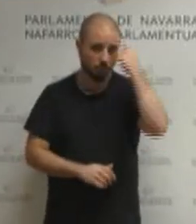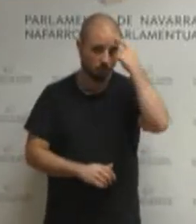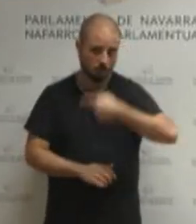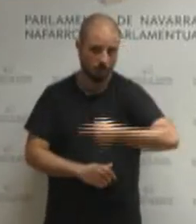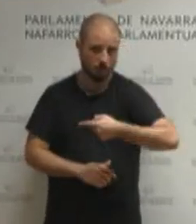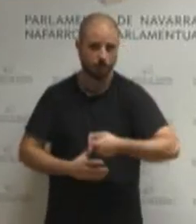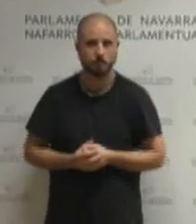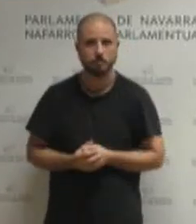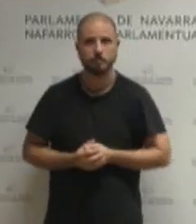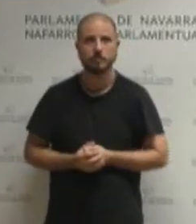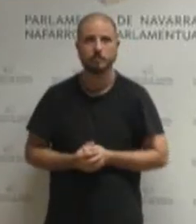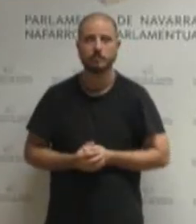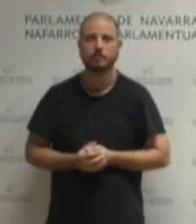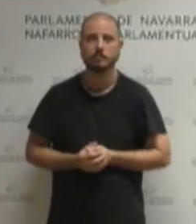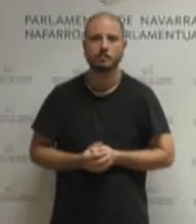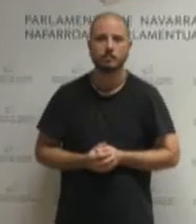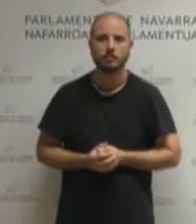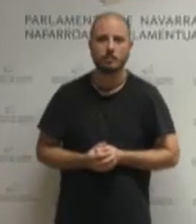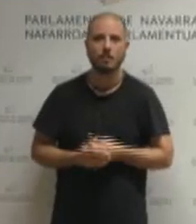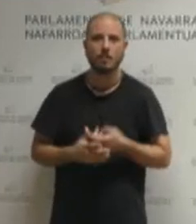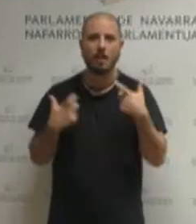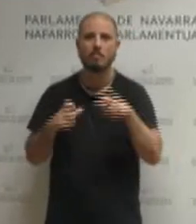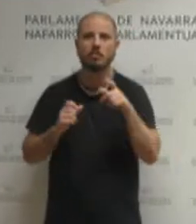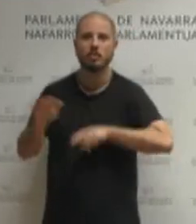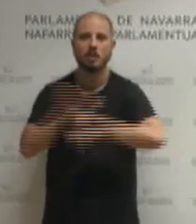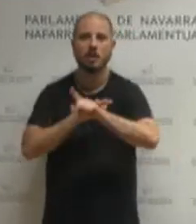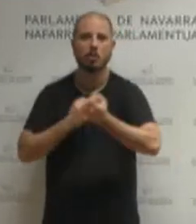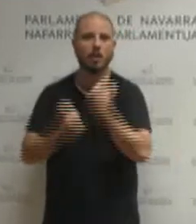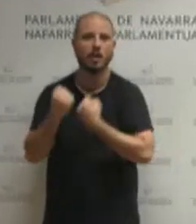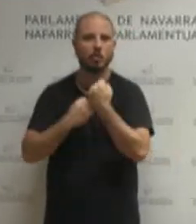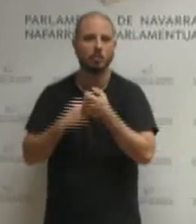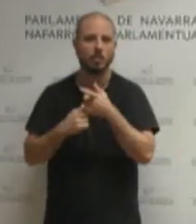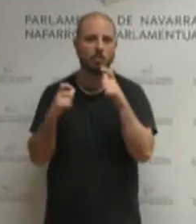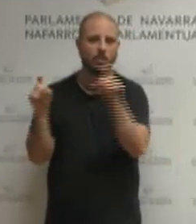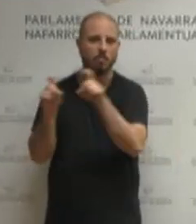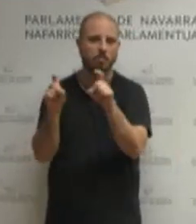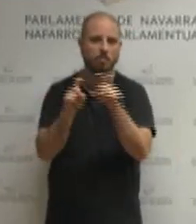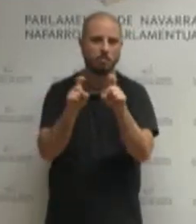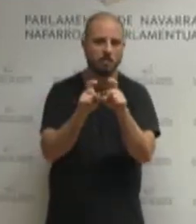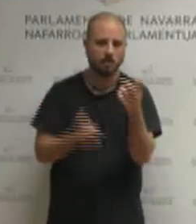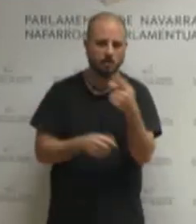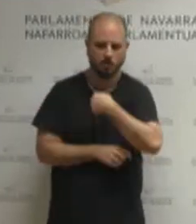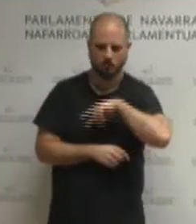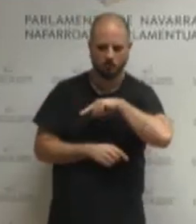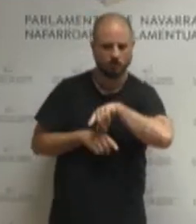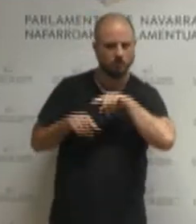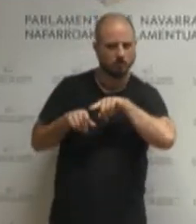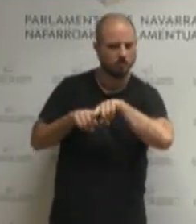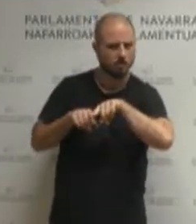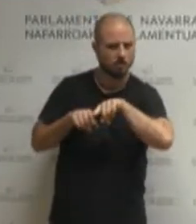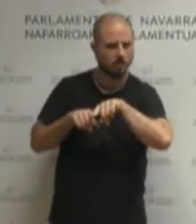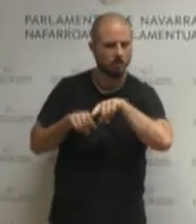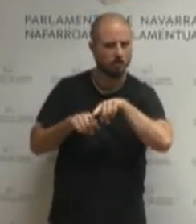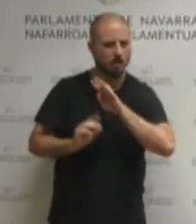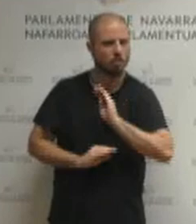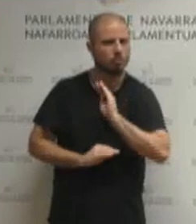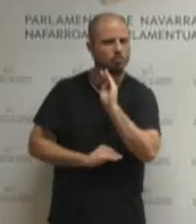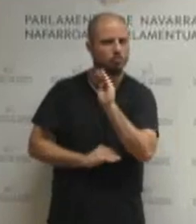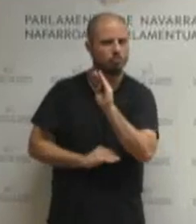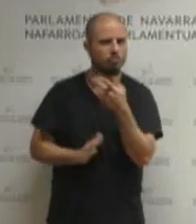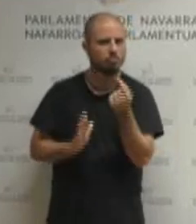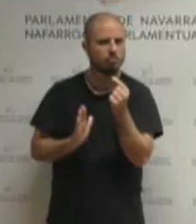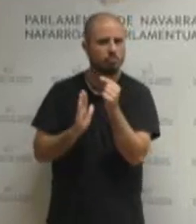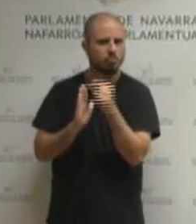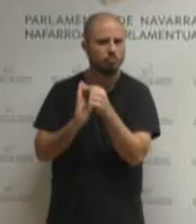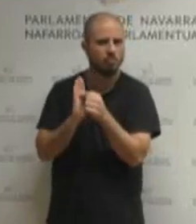en el ámbito del desarrollo económico y empresarial saben ustedes que hemos sido críticos con los criterios lineales